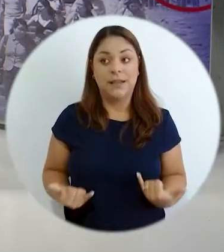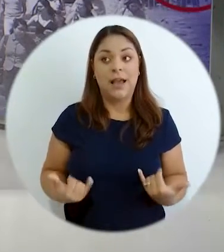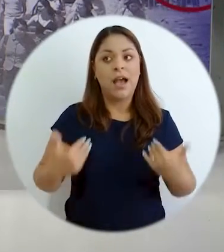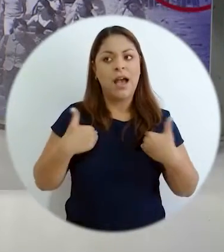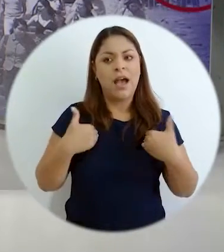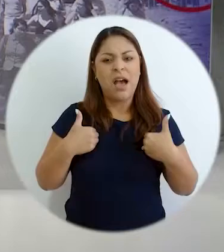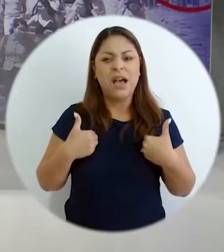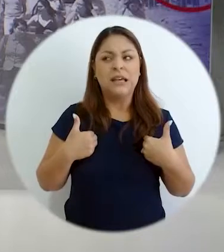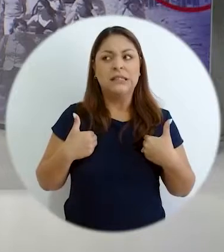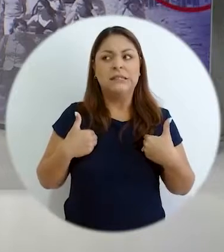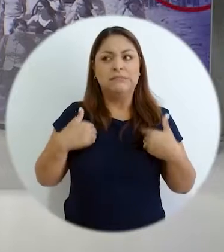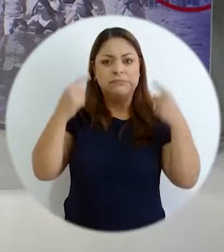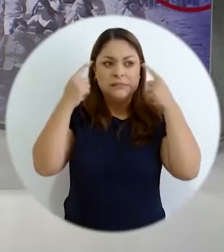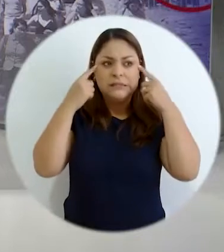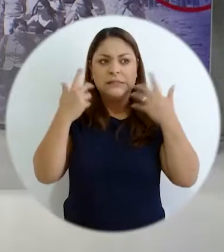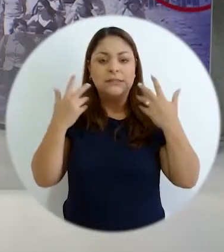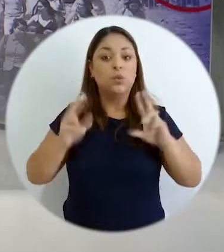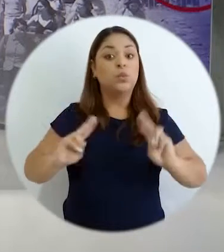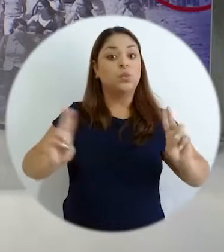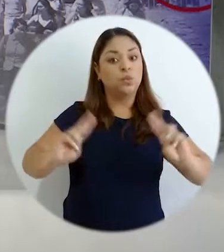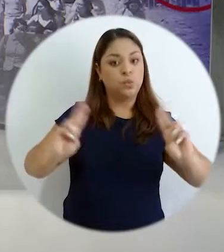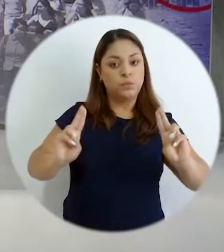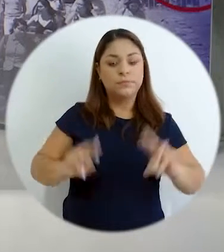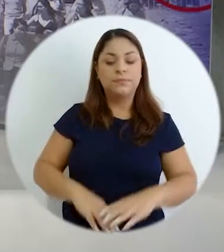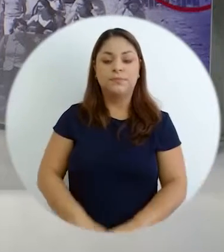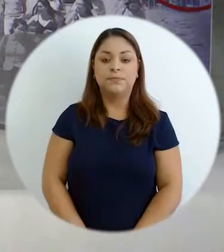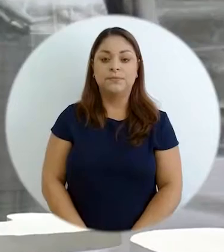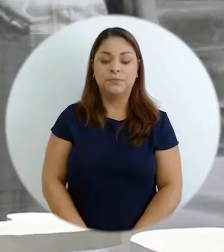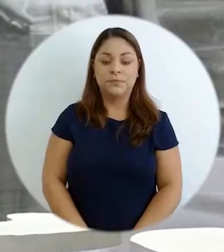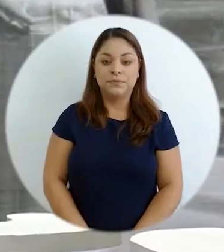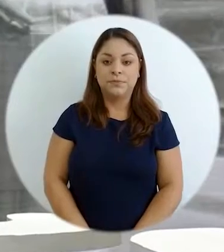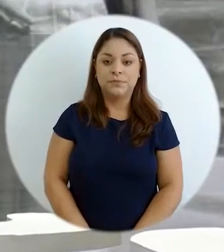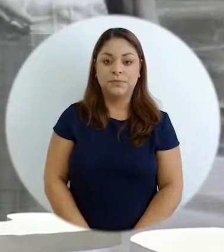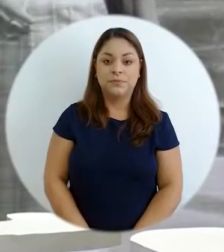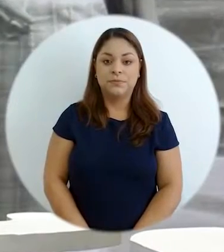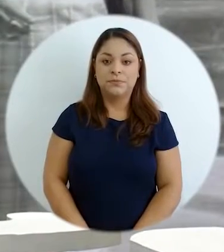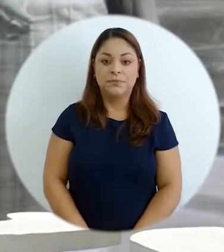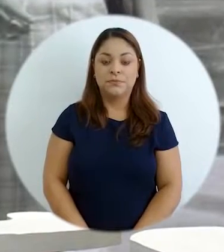y que ya, ¿verdad?, tiene tintes como urgentes.